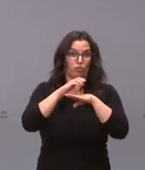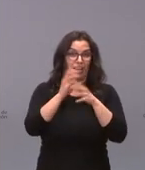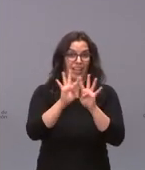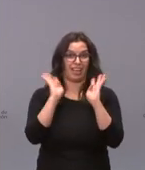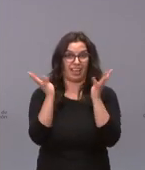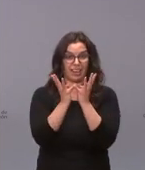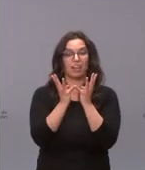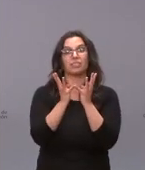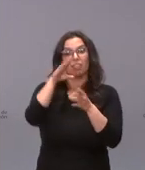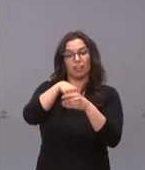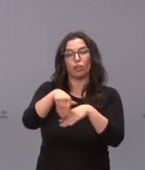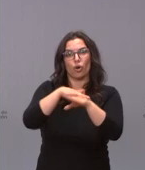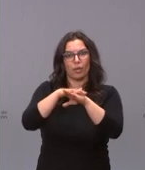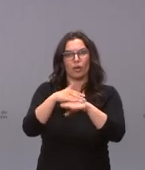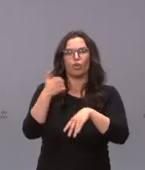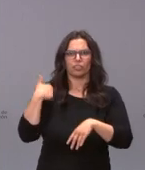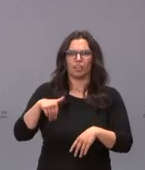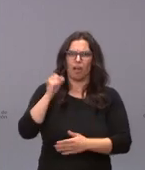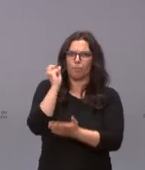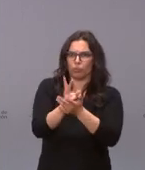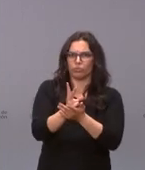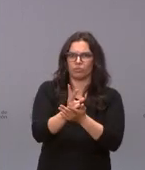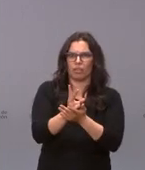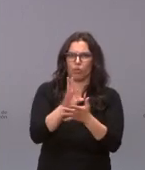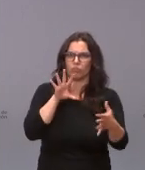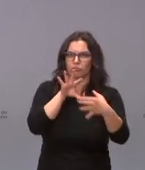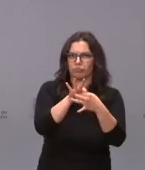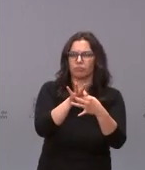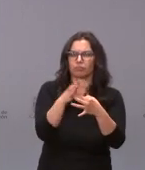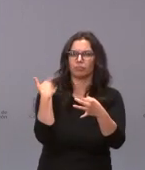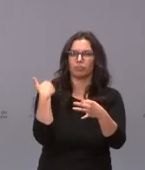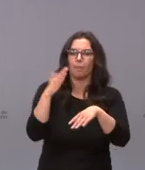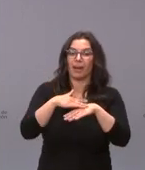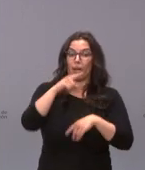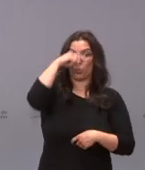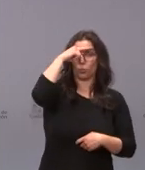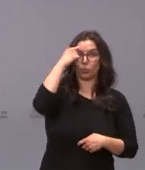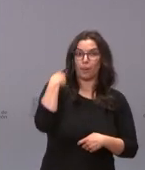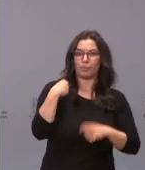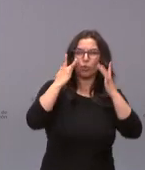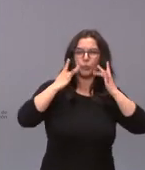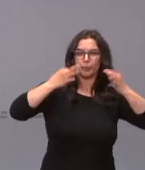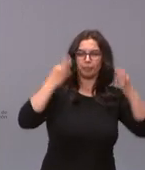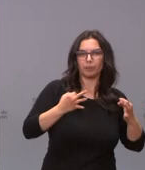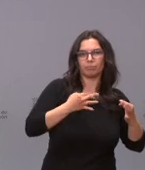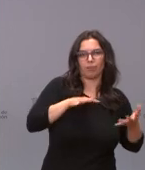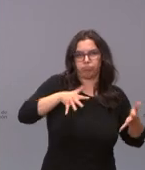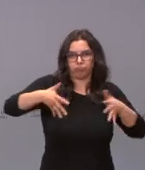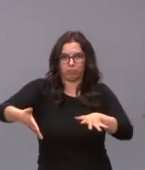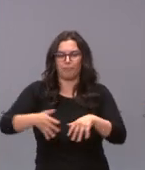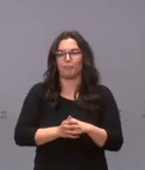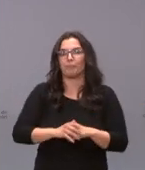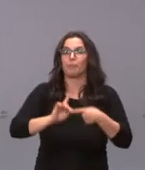la Constitución del Gobierno contemplaba ya una apuesta, en este sentido, para reflejar esta nueva cultura de la integridad. En primer lugar,